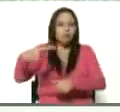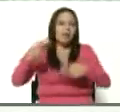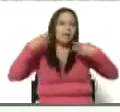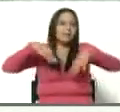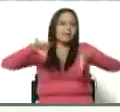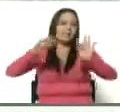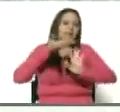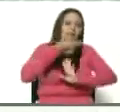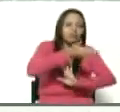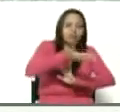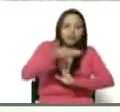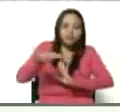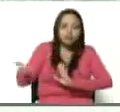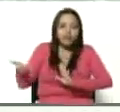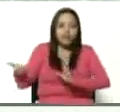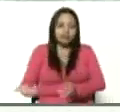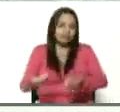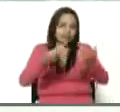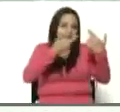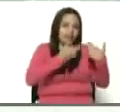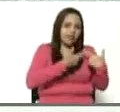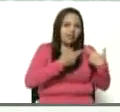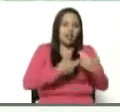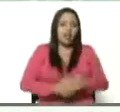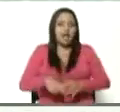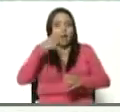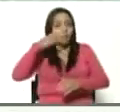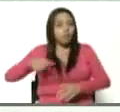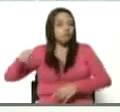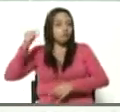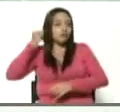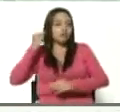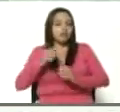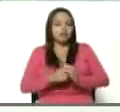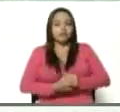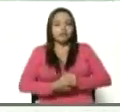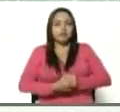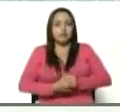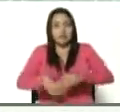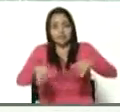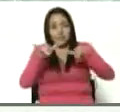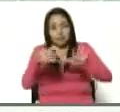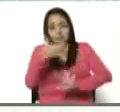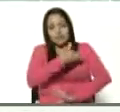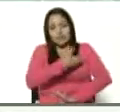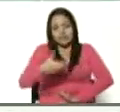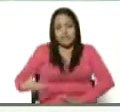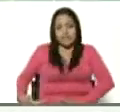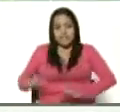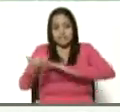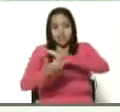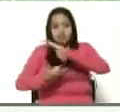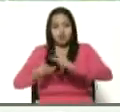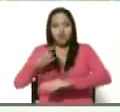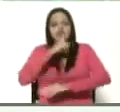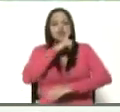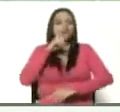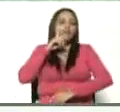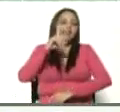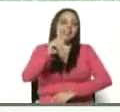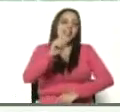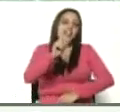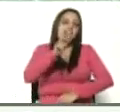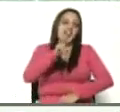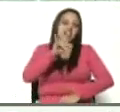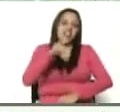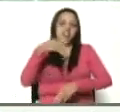entrega y de adjudicación de tierras al pueblo mujer. Por eso, el presidente de esta institución, el compañero David Hernández, nos va a ampliar al